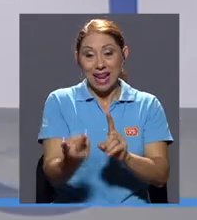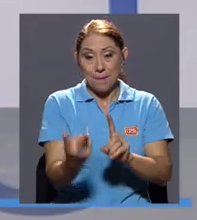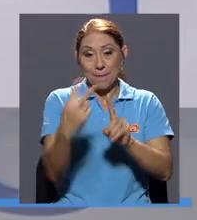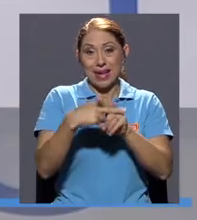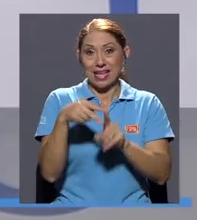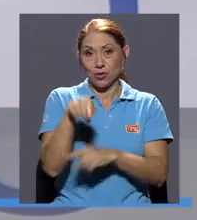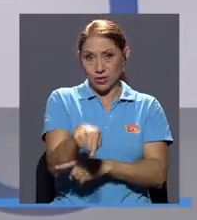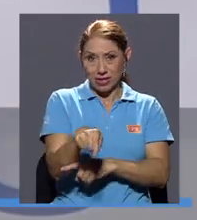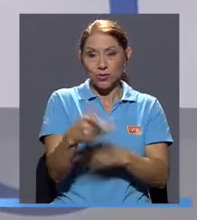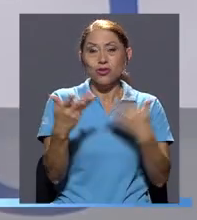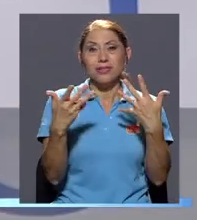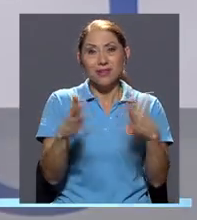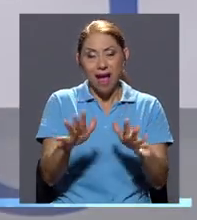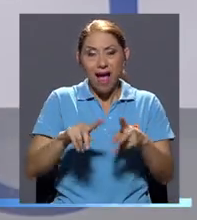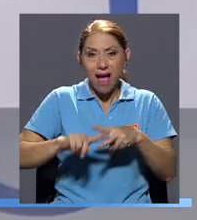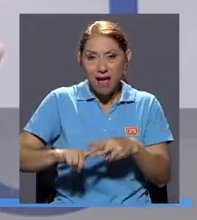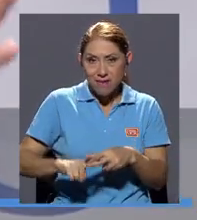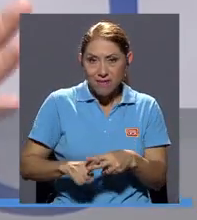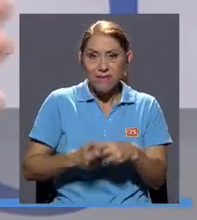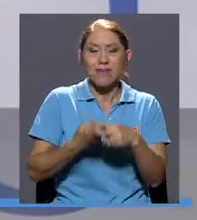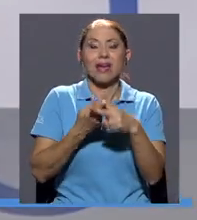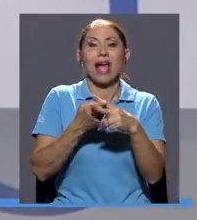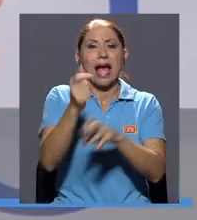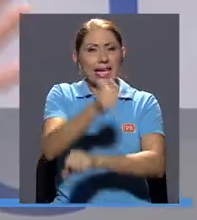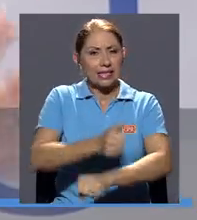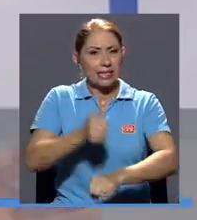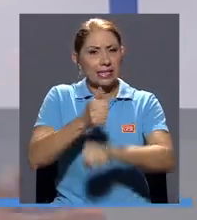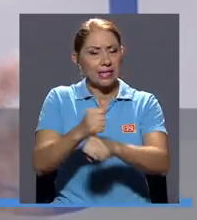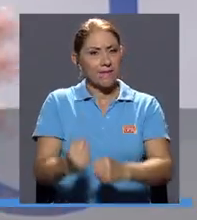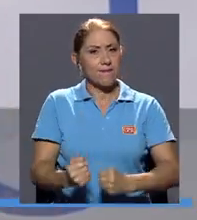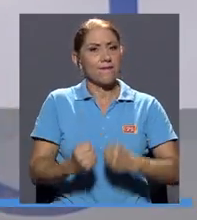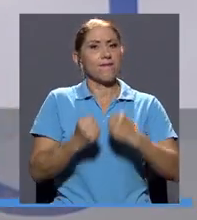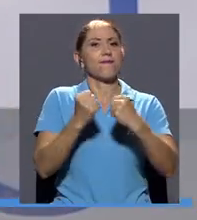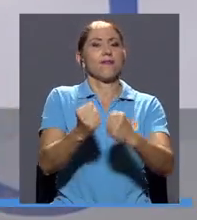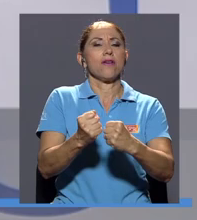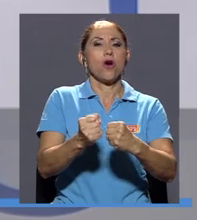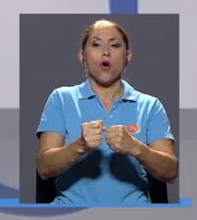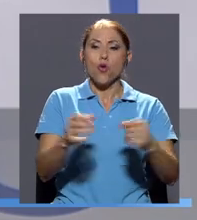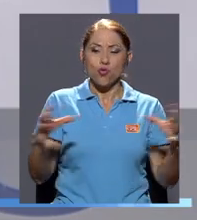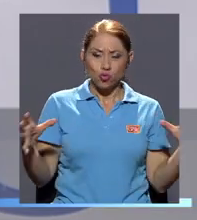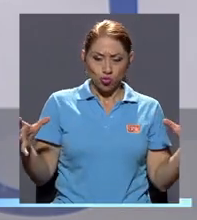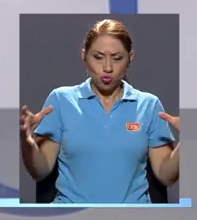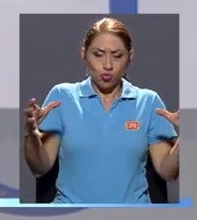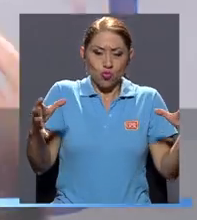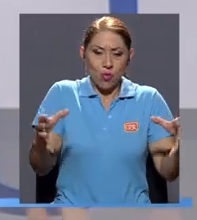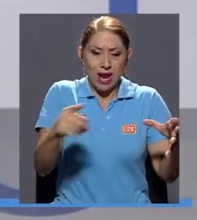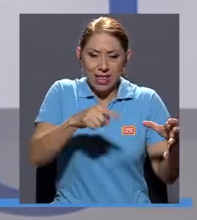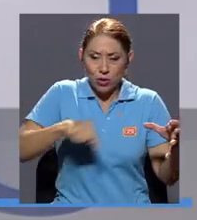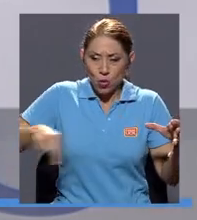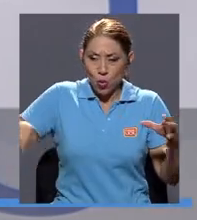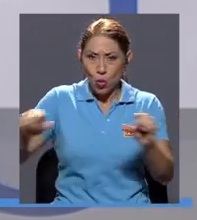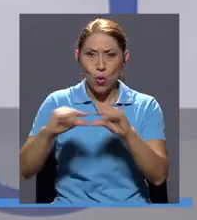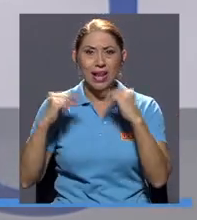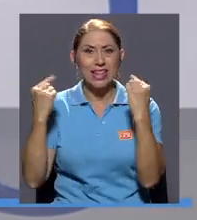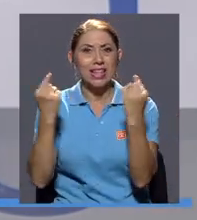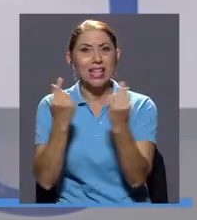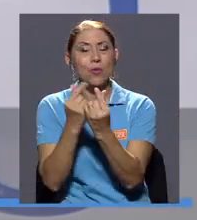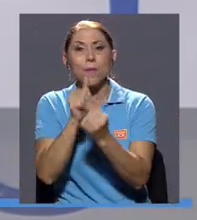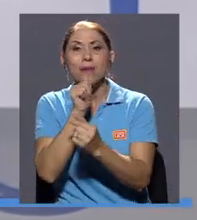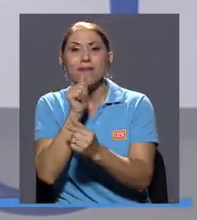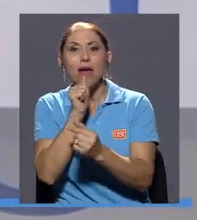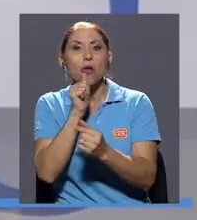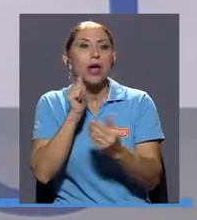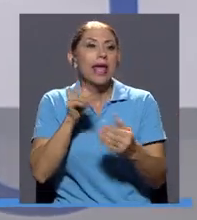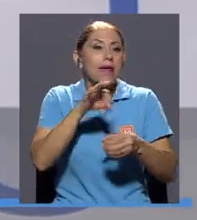laboral, que se ha empezado a consolidar de nuevo un sujeto colectivo en el sector privado, en piñeras, en bananeras,